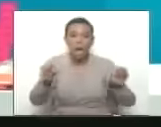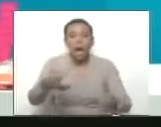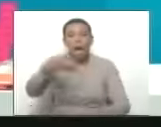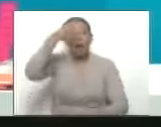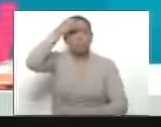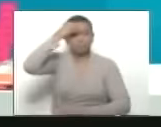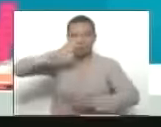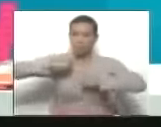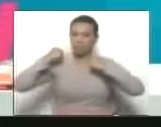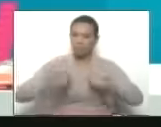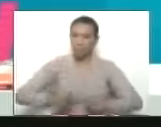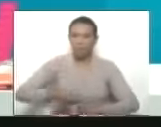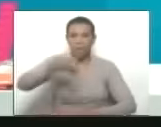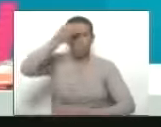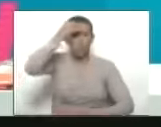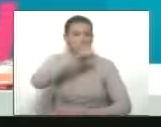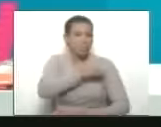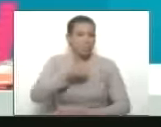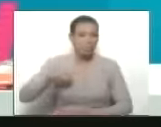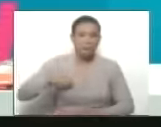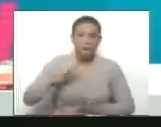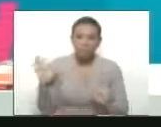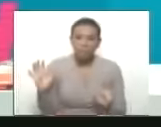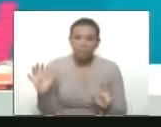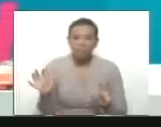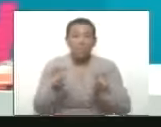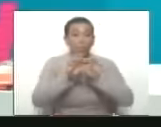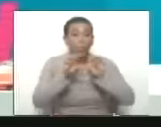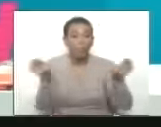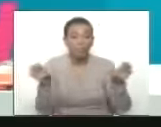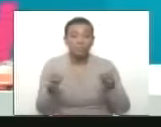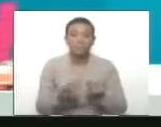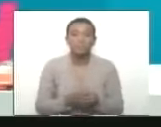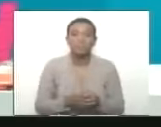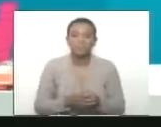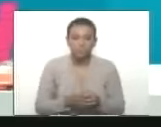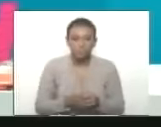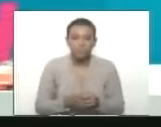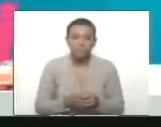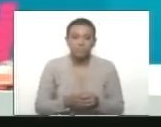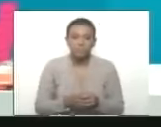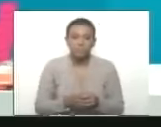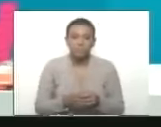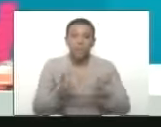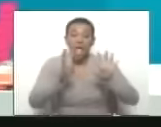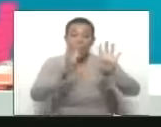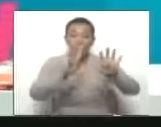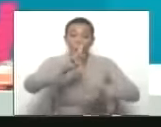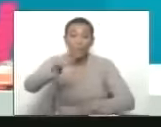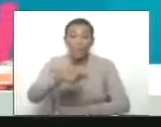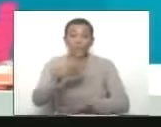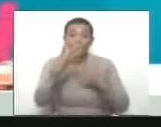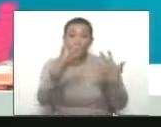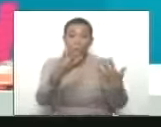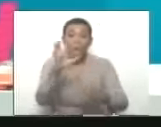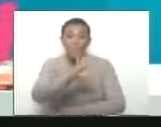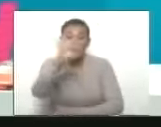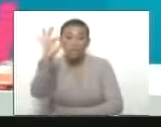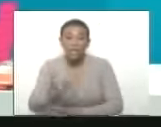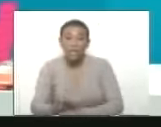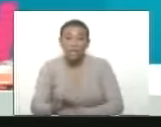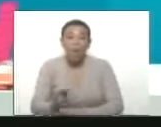empoderamiento de la mujer, el vértice de educación. El 9.9%